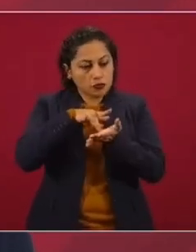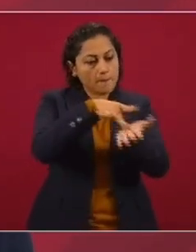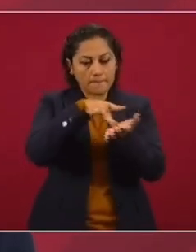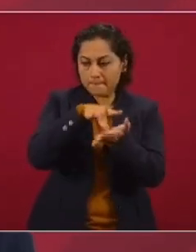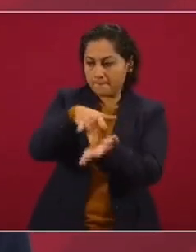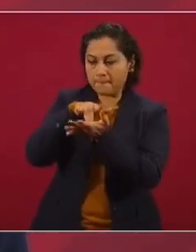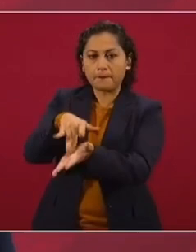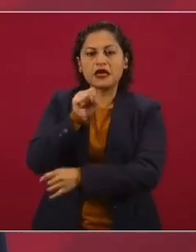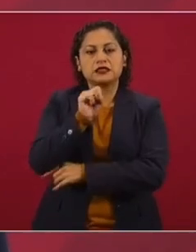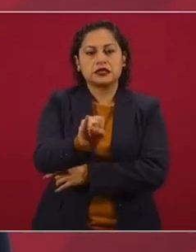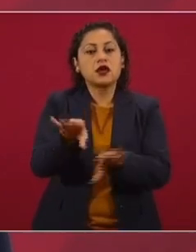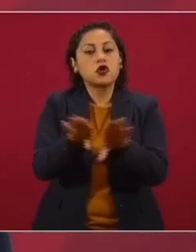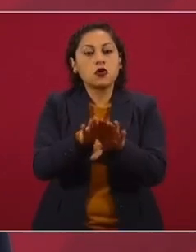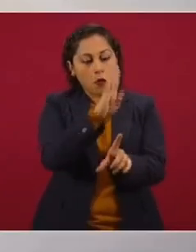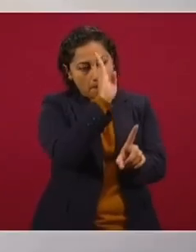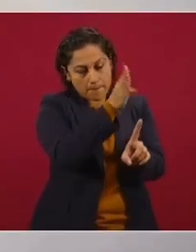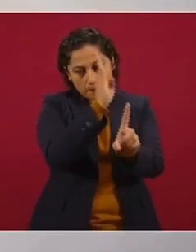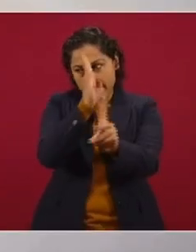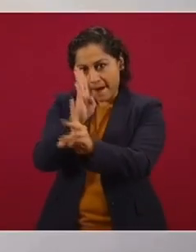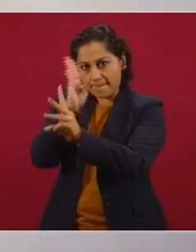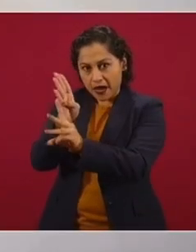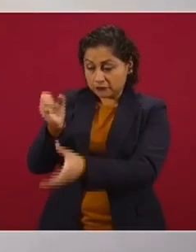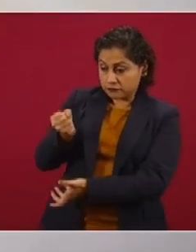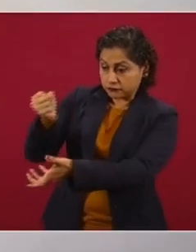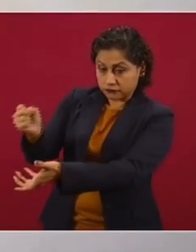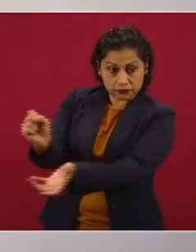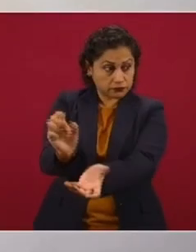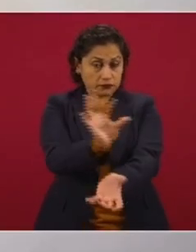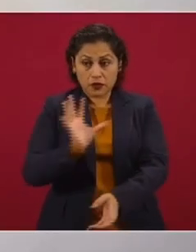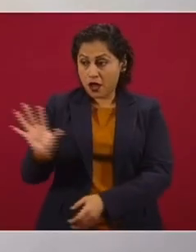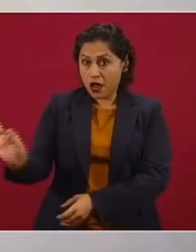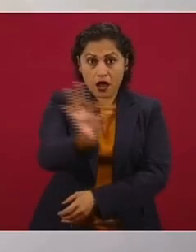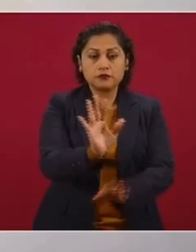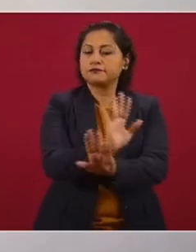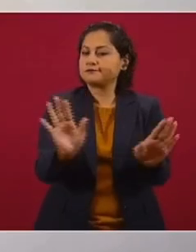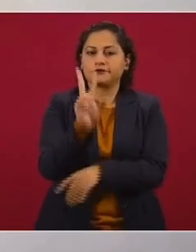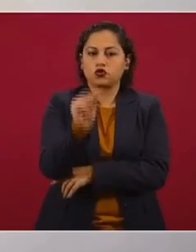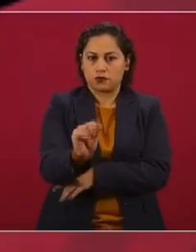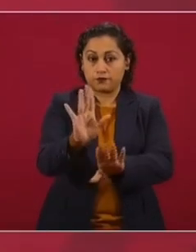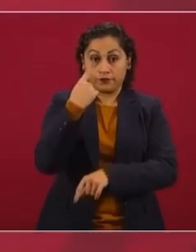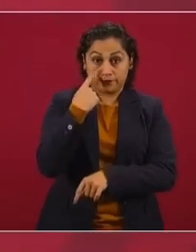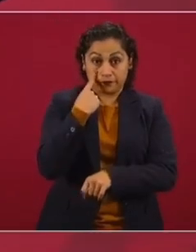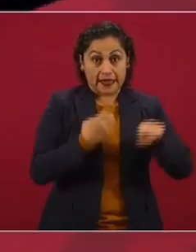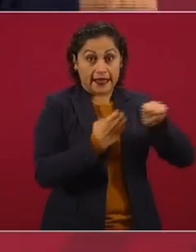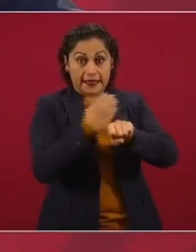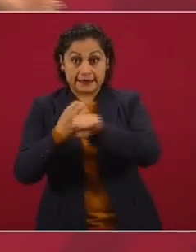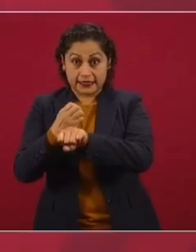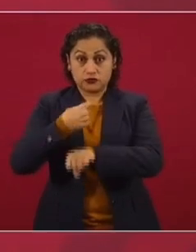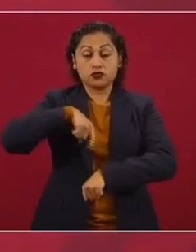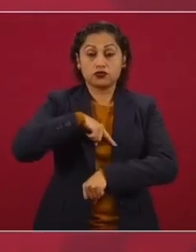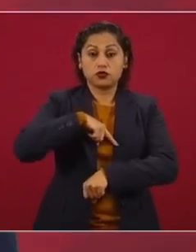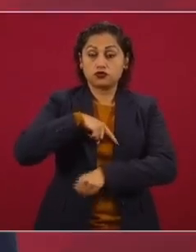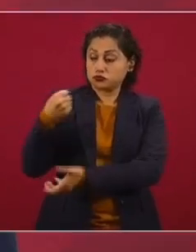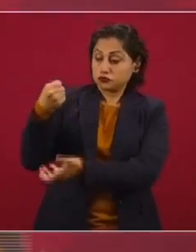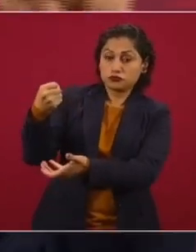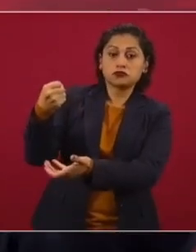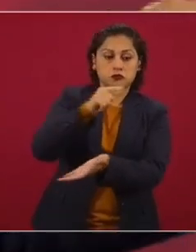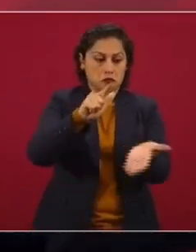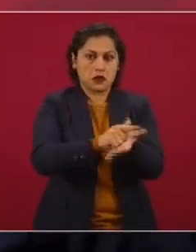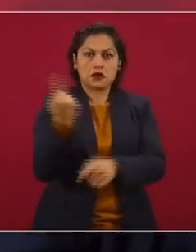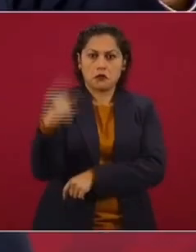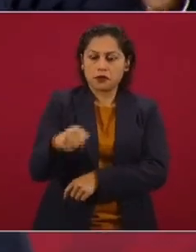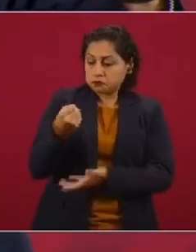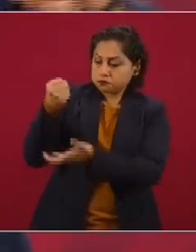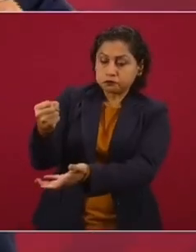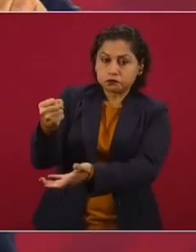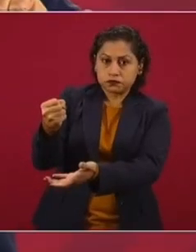de manera directa, sin intermediarios. Entregamos a los estados lo que por ley les corresponde. Ellos tienen que